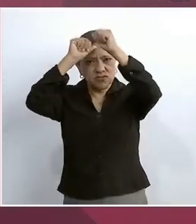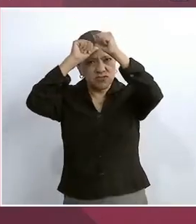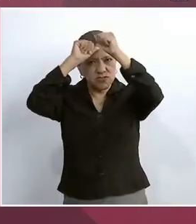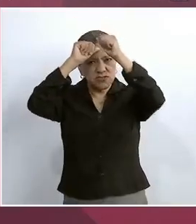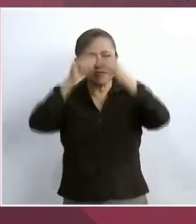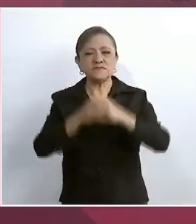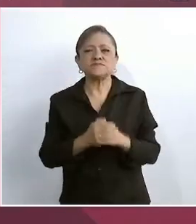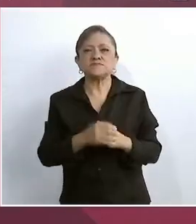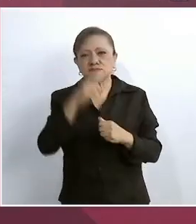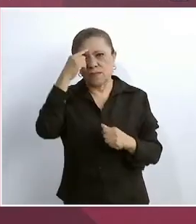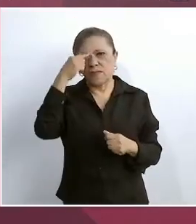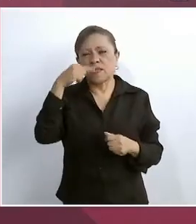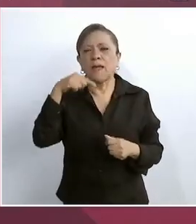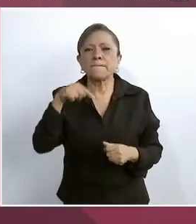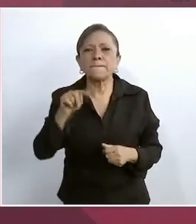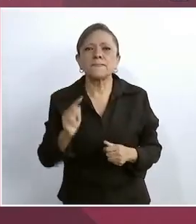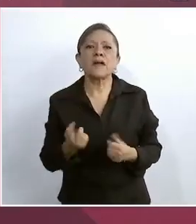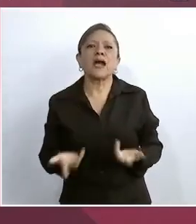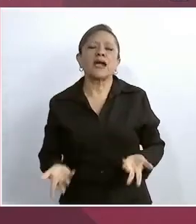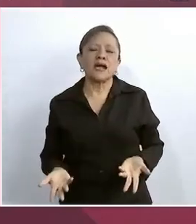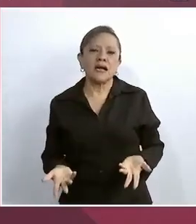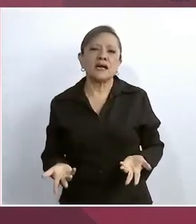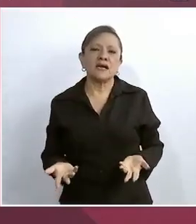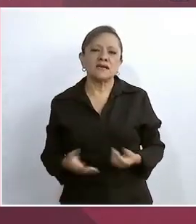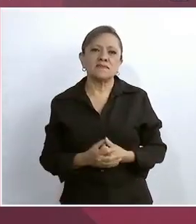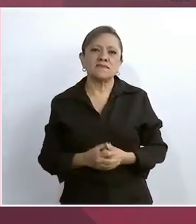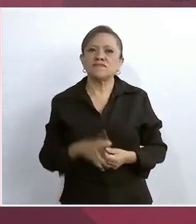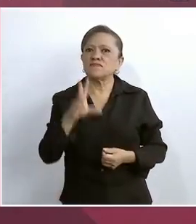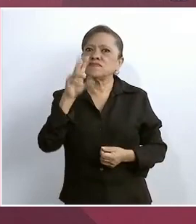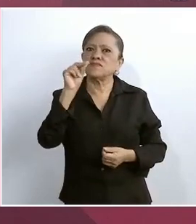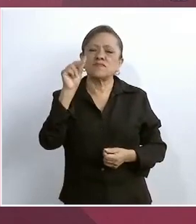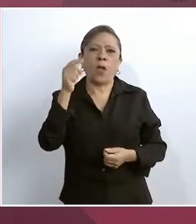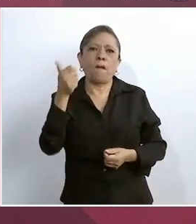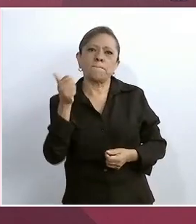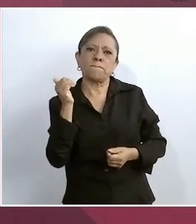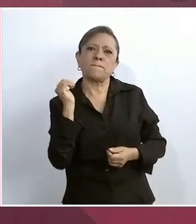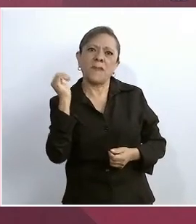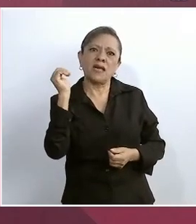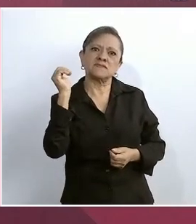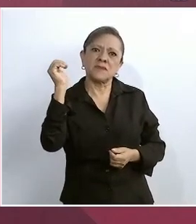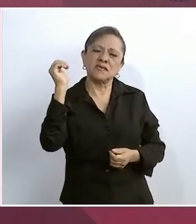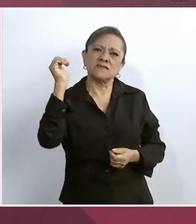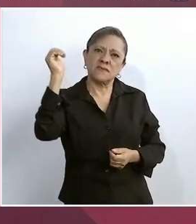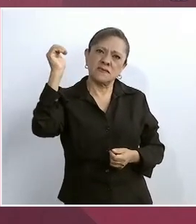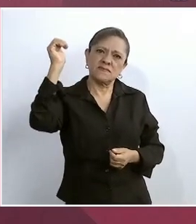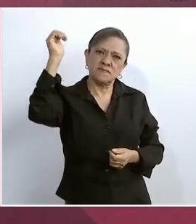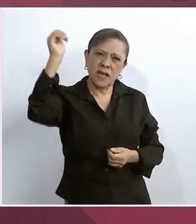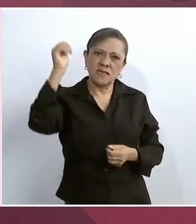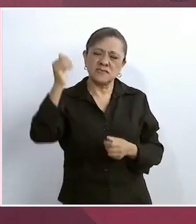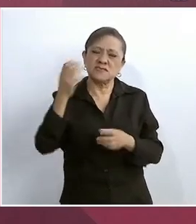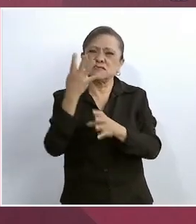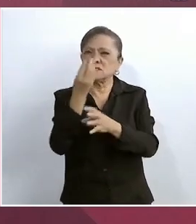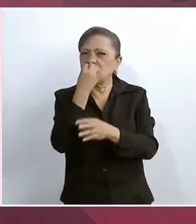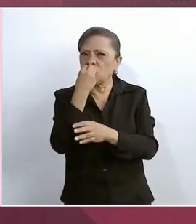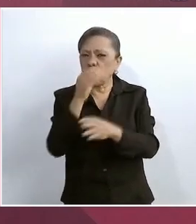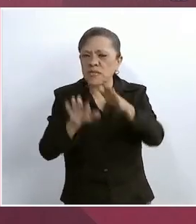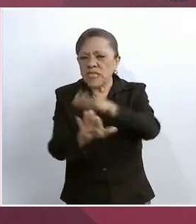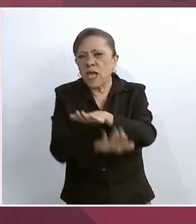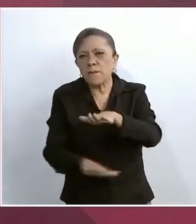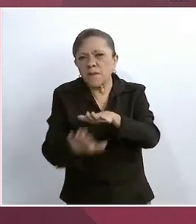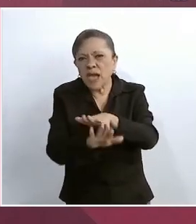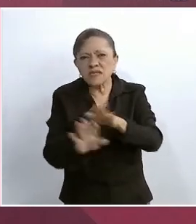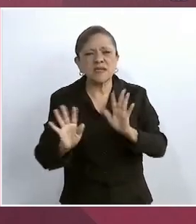para que no aumenten los precios de los básicos, nada